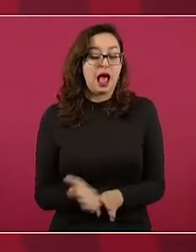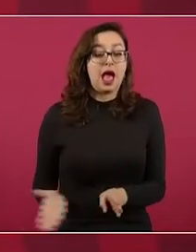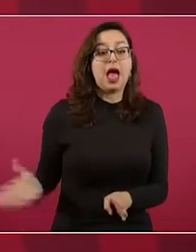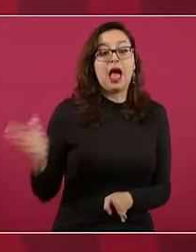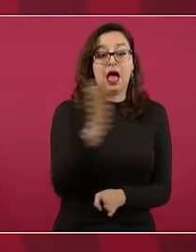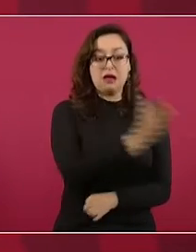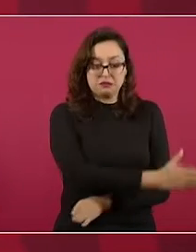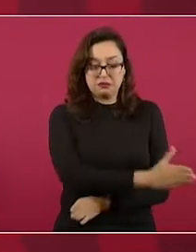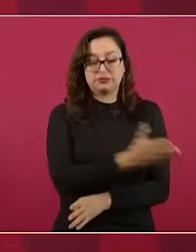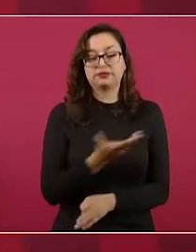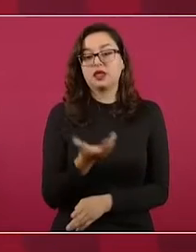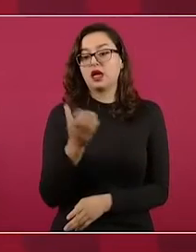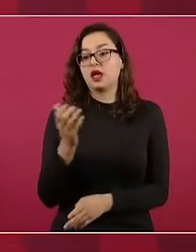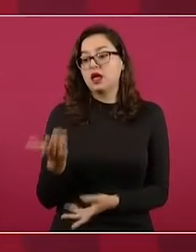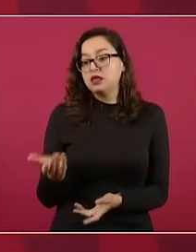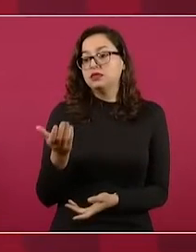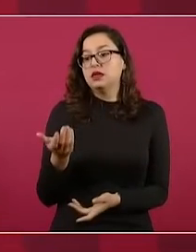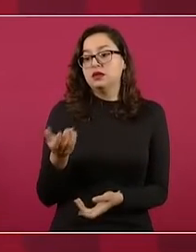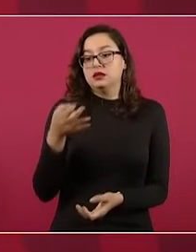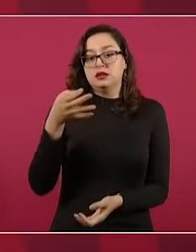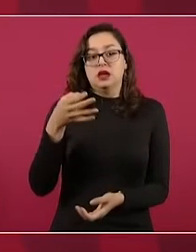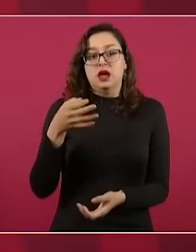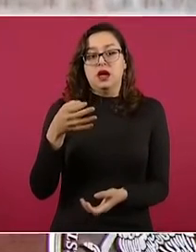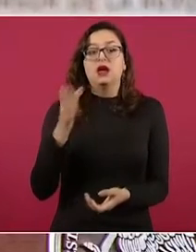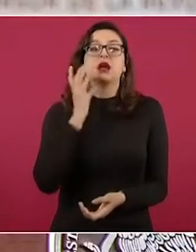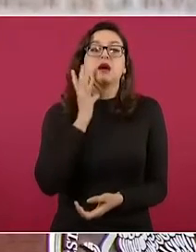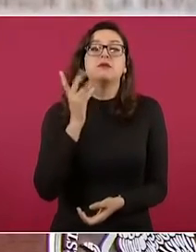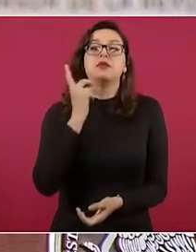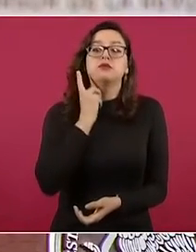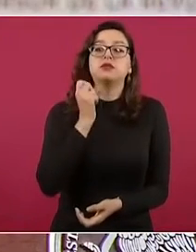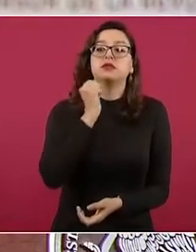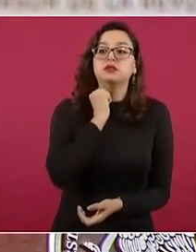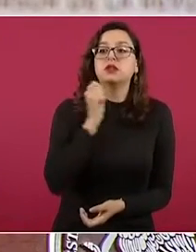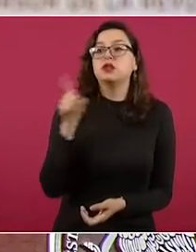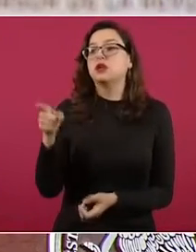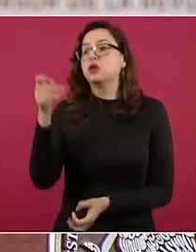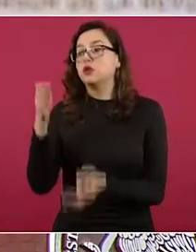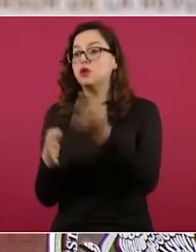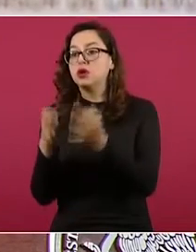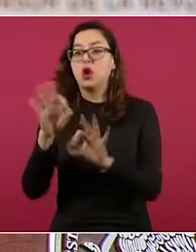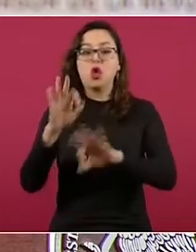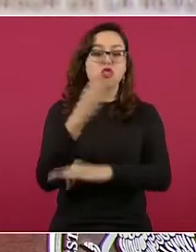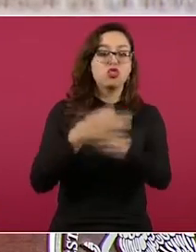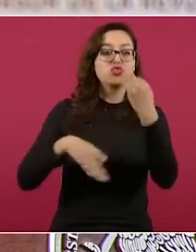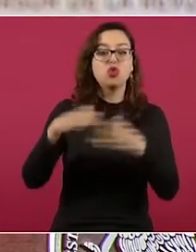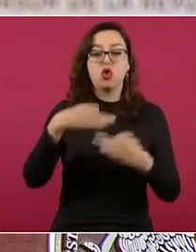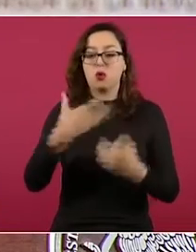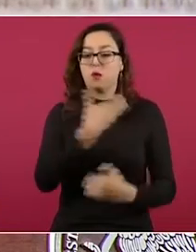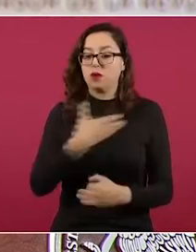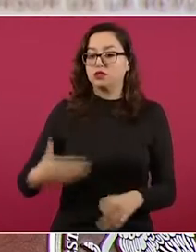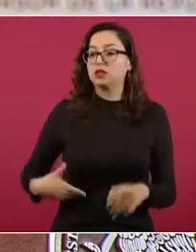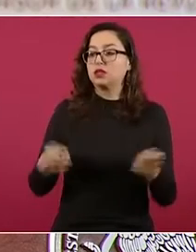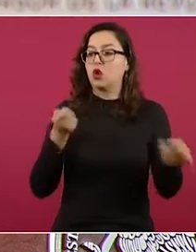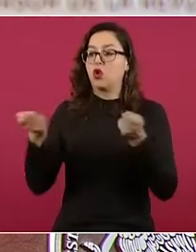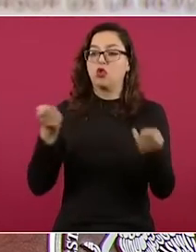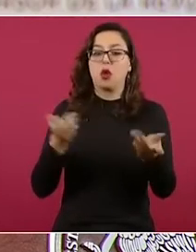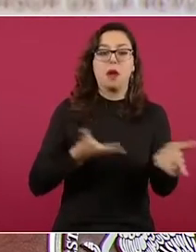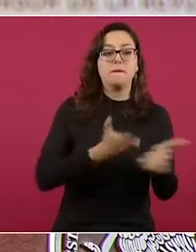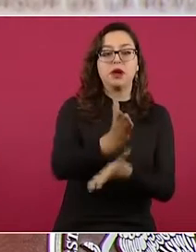dependían del Ejecutivo. Así era